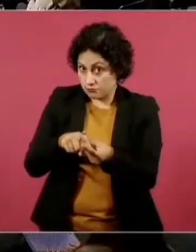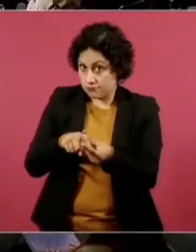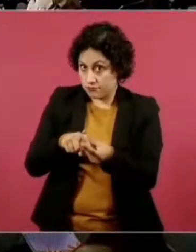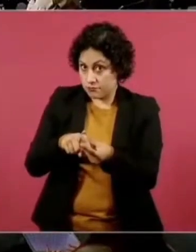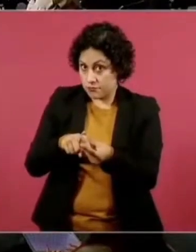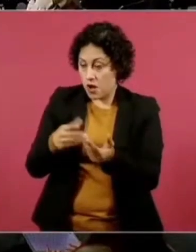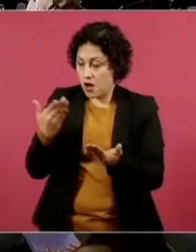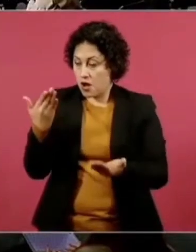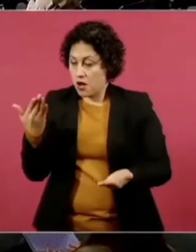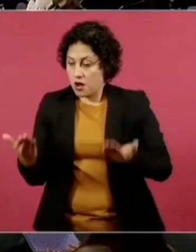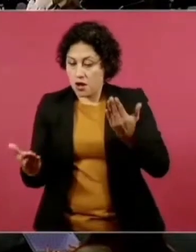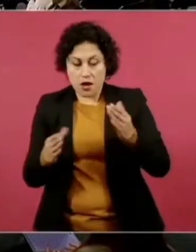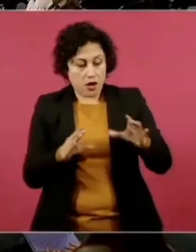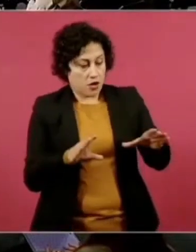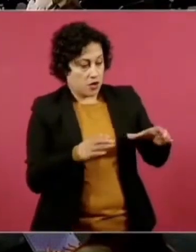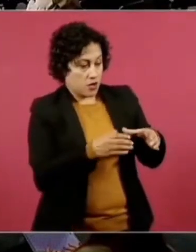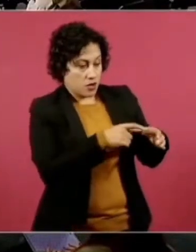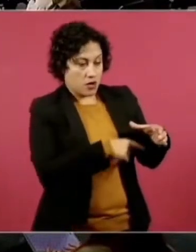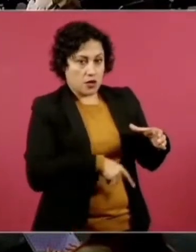O sea,